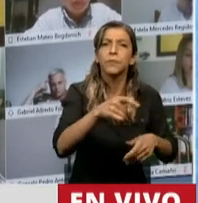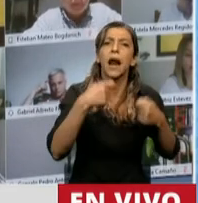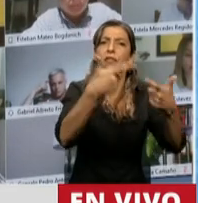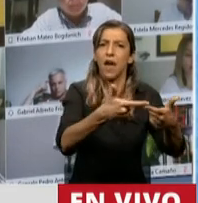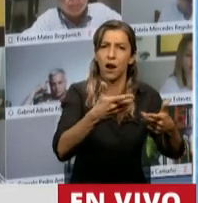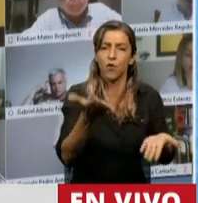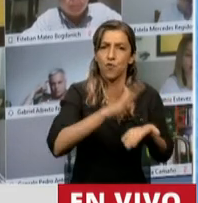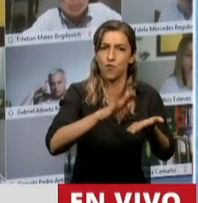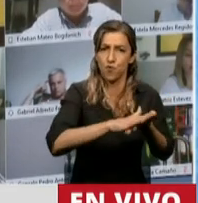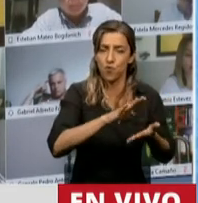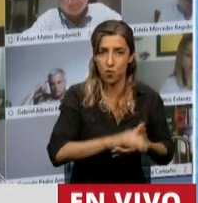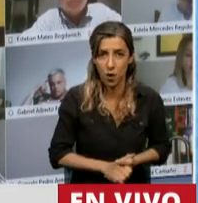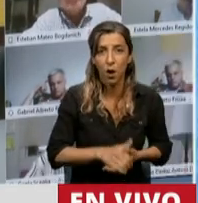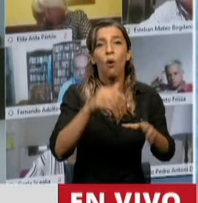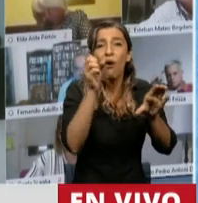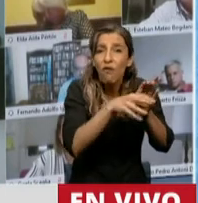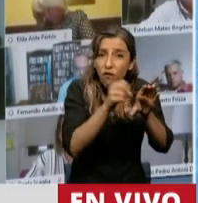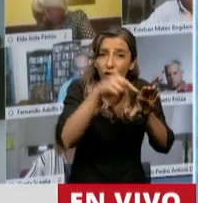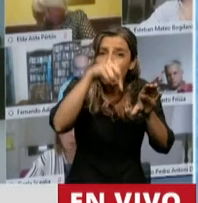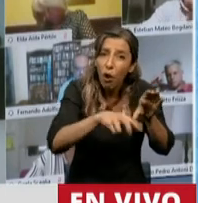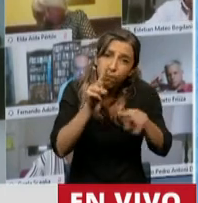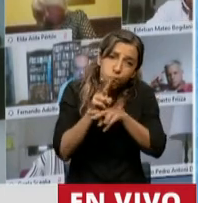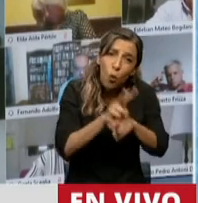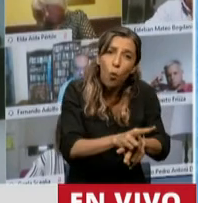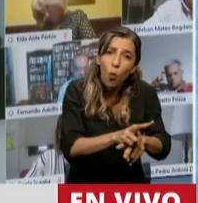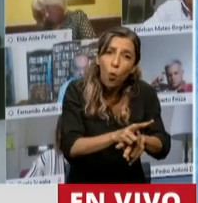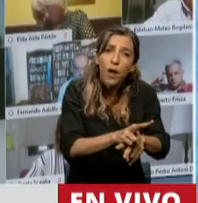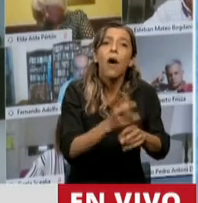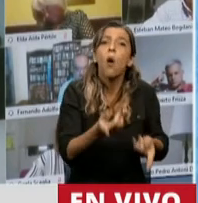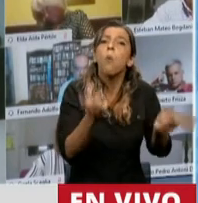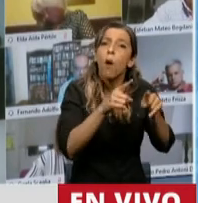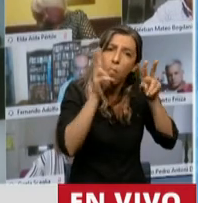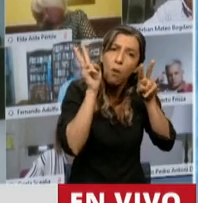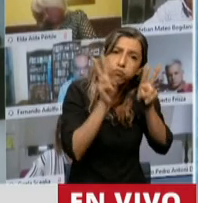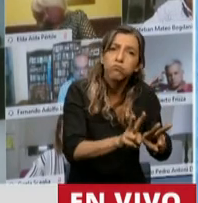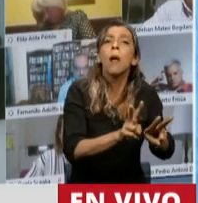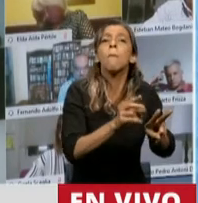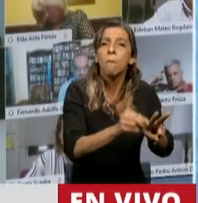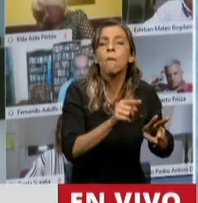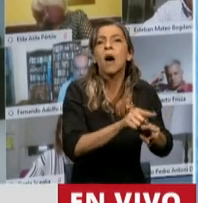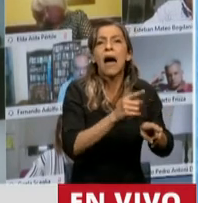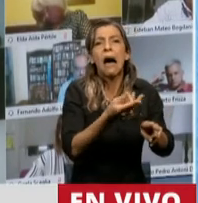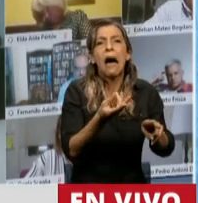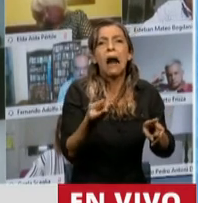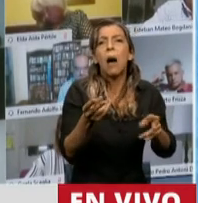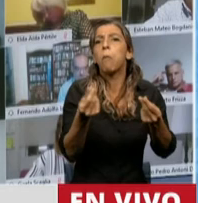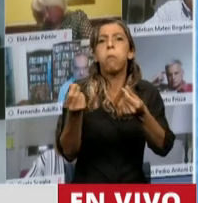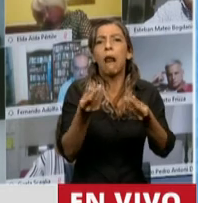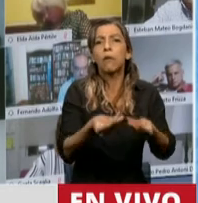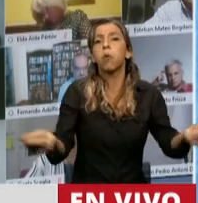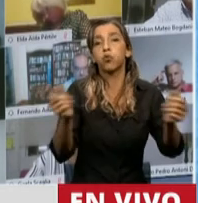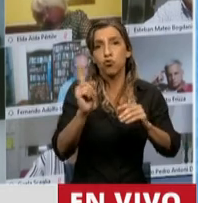Hoy, el Fondo de Garantía de Sustentabilidad no está para liquidarse, sino para priorizar aquellas